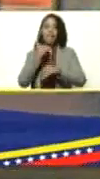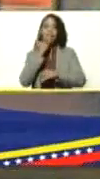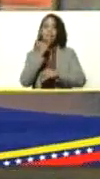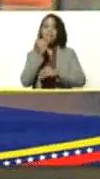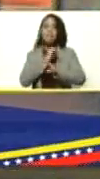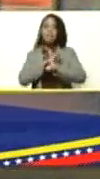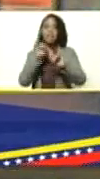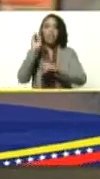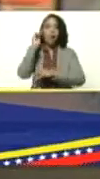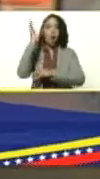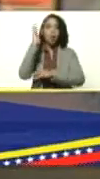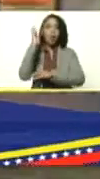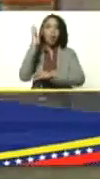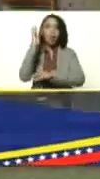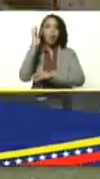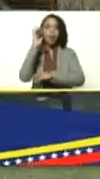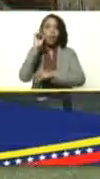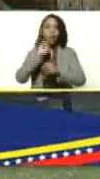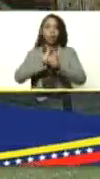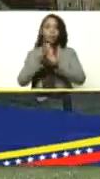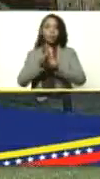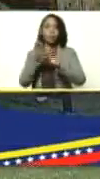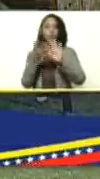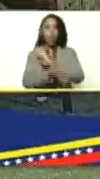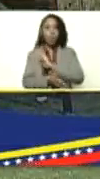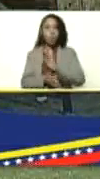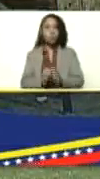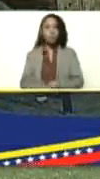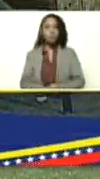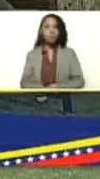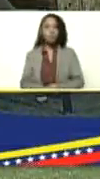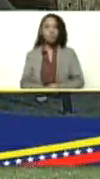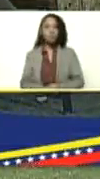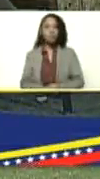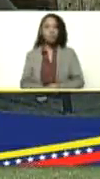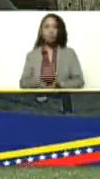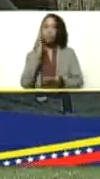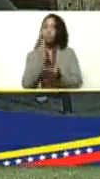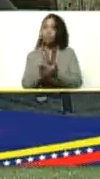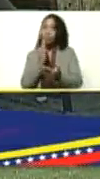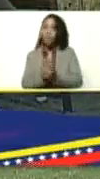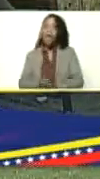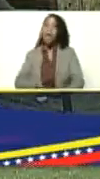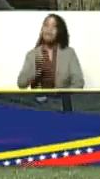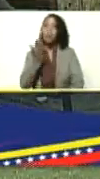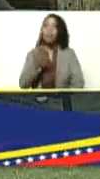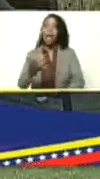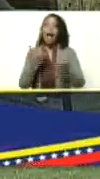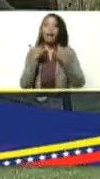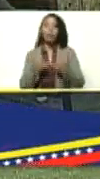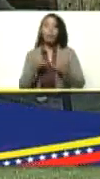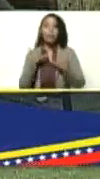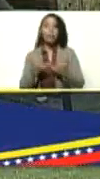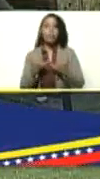esta jornada del coronavirus siempre es importante actualizar cosas